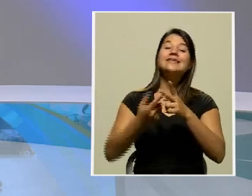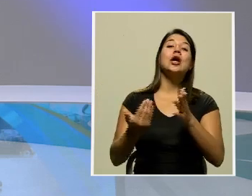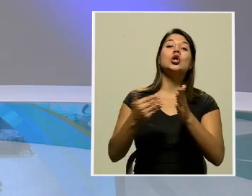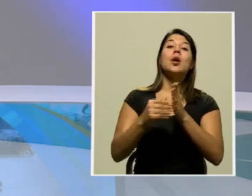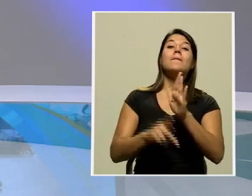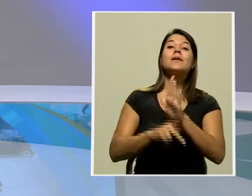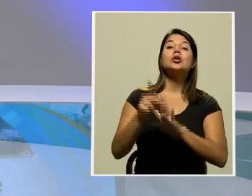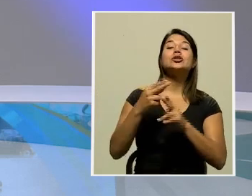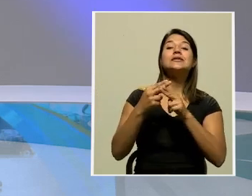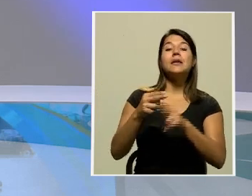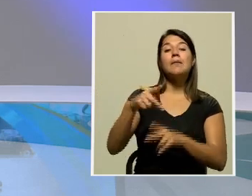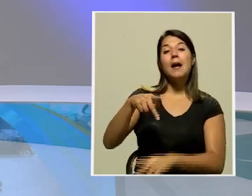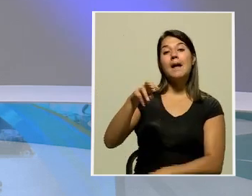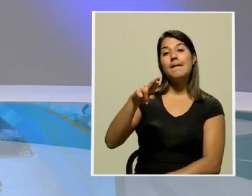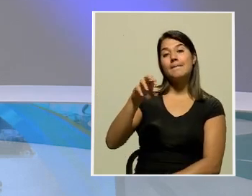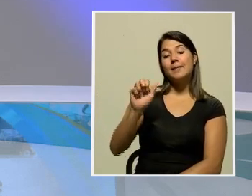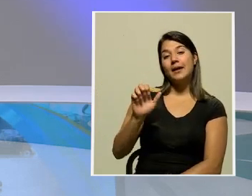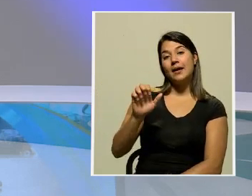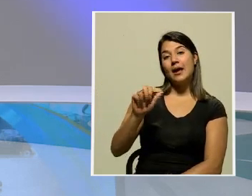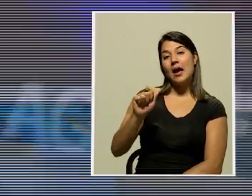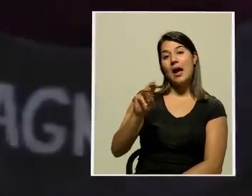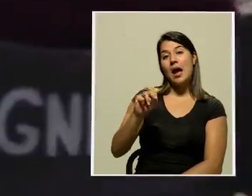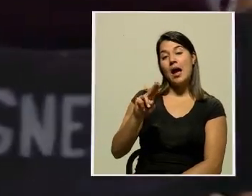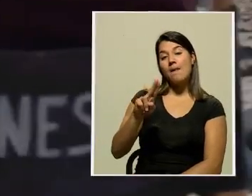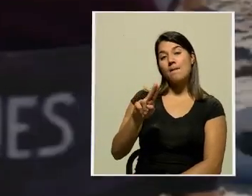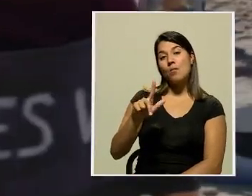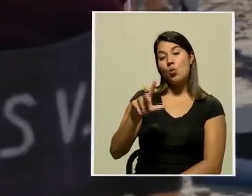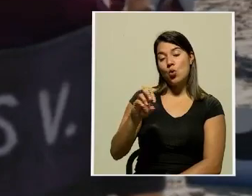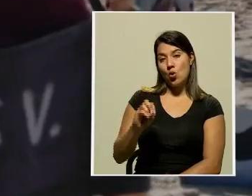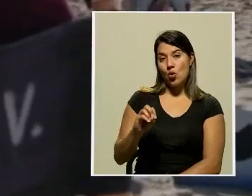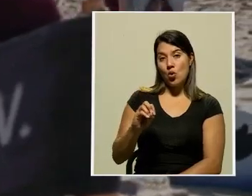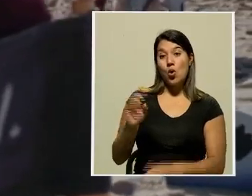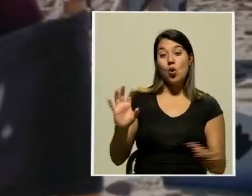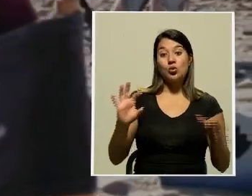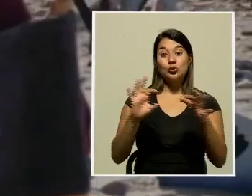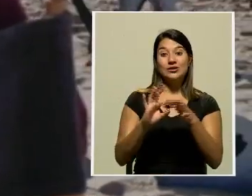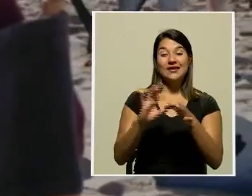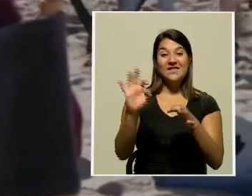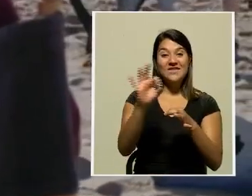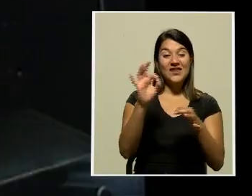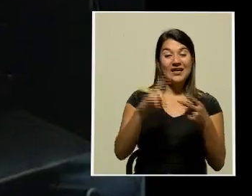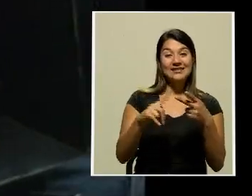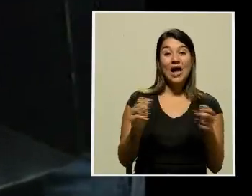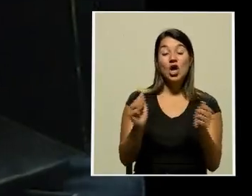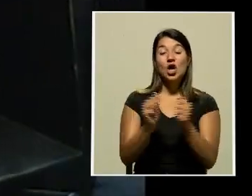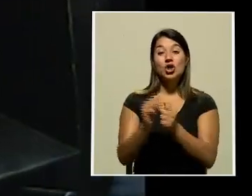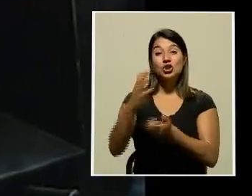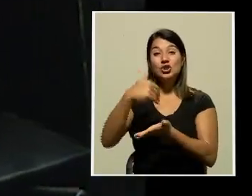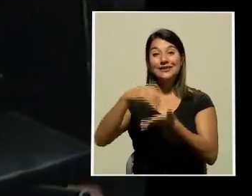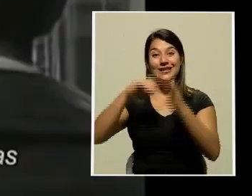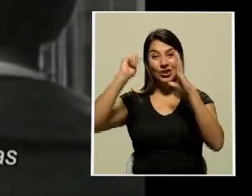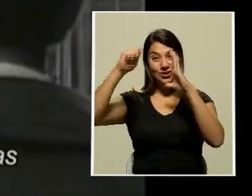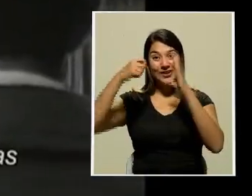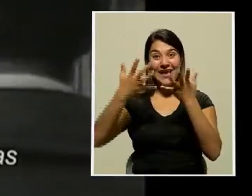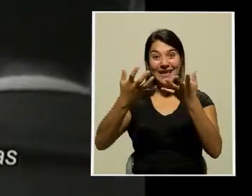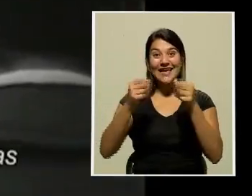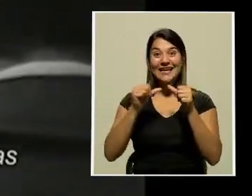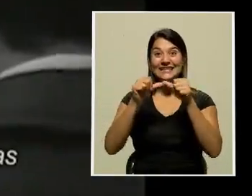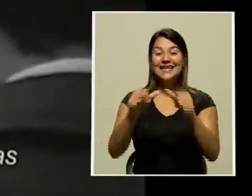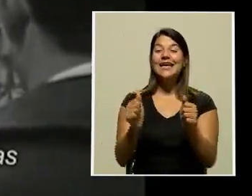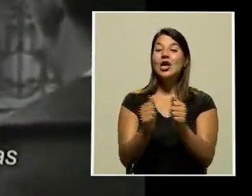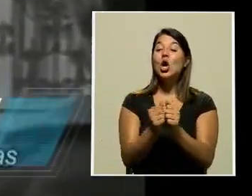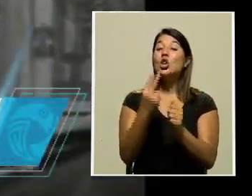Preámbulo en Línea. La Alianza Francesa y el Centro de Cine reanudarán dos proyectos de cine que fueron